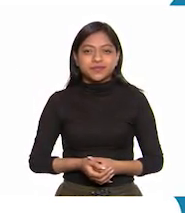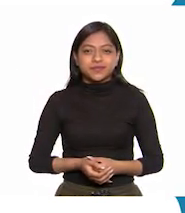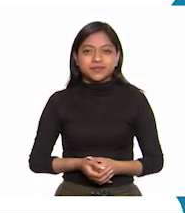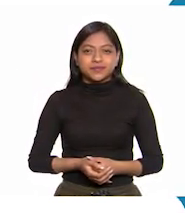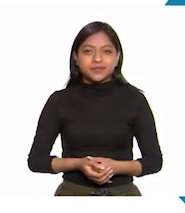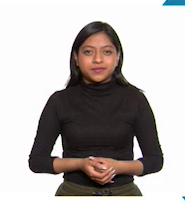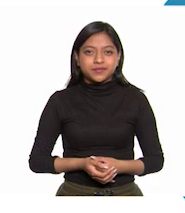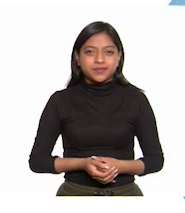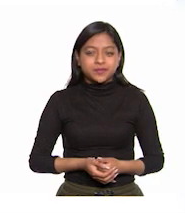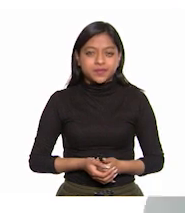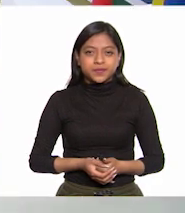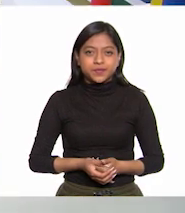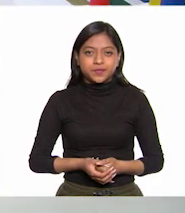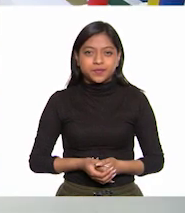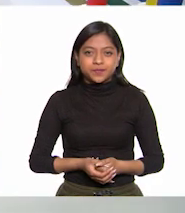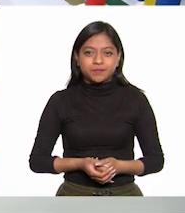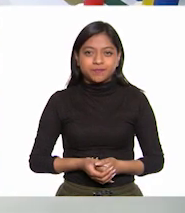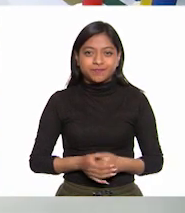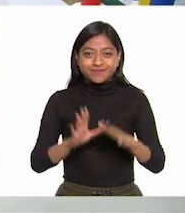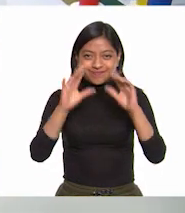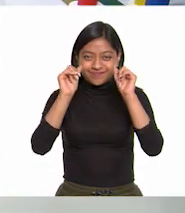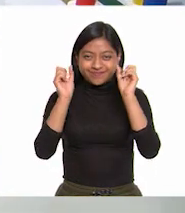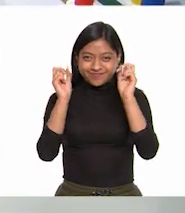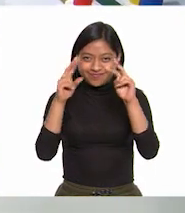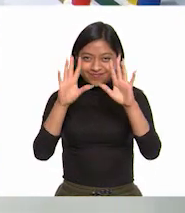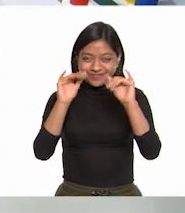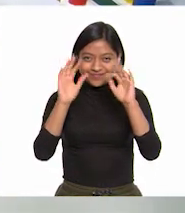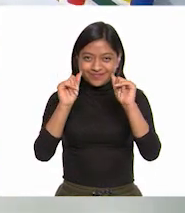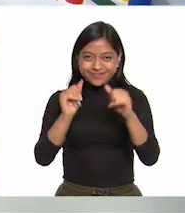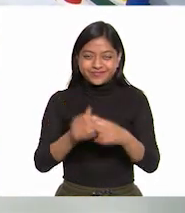.mx ¡Nos vemos!